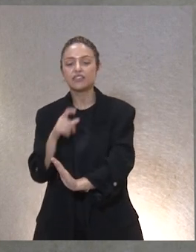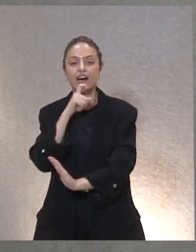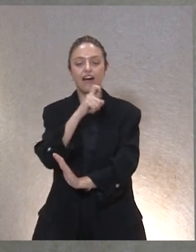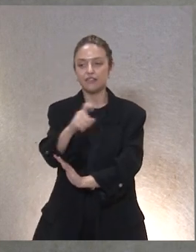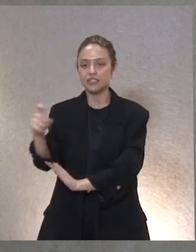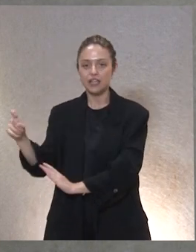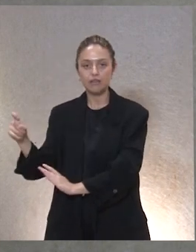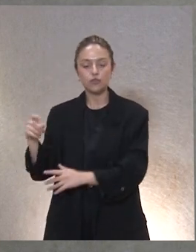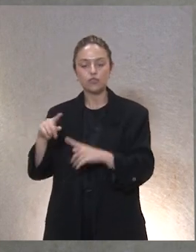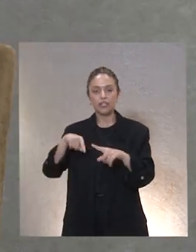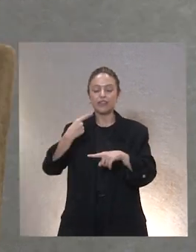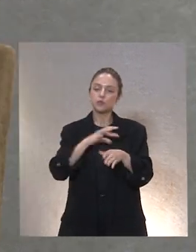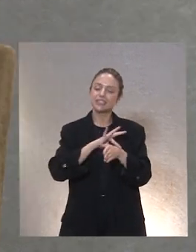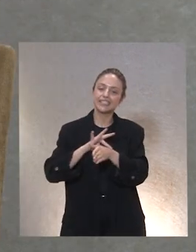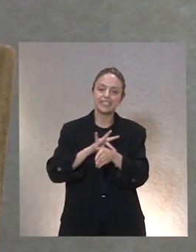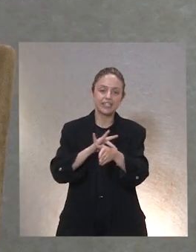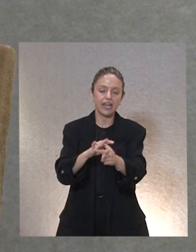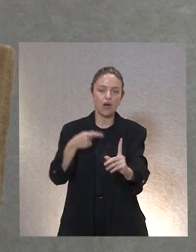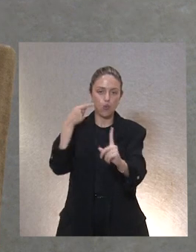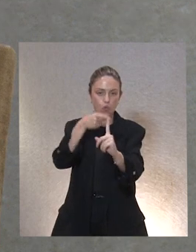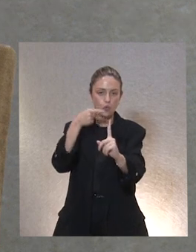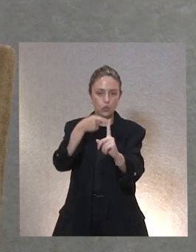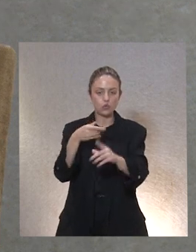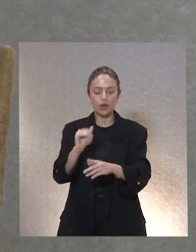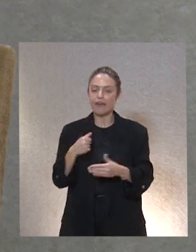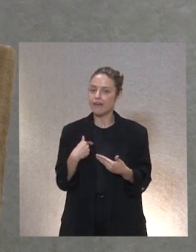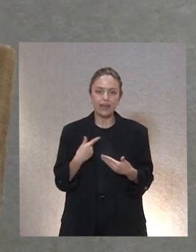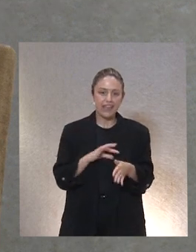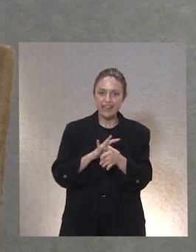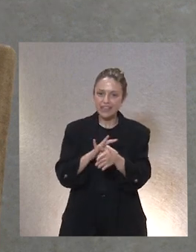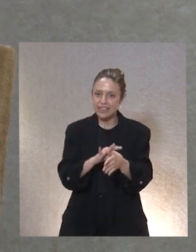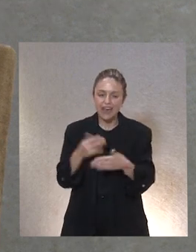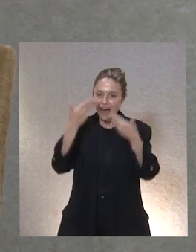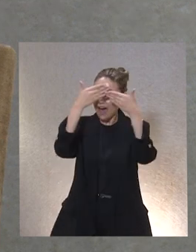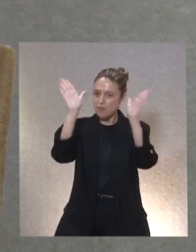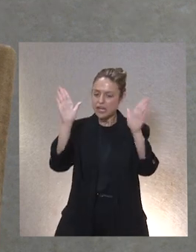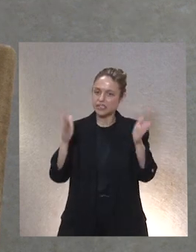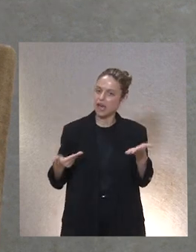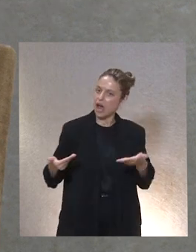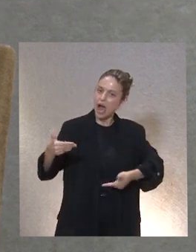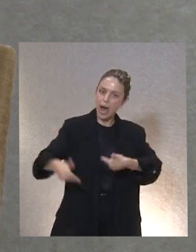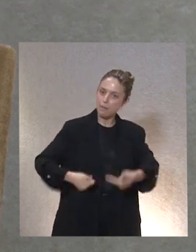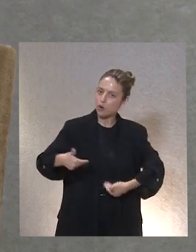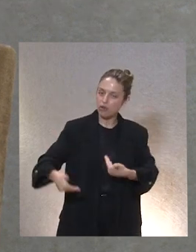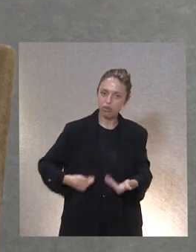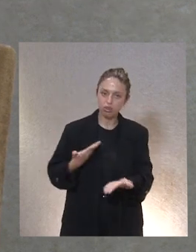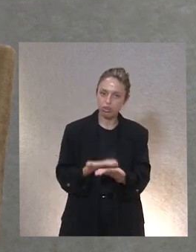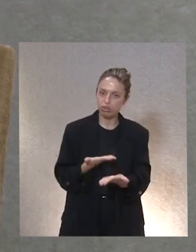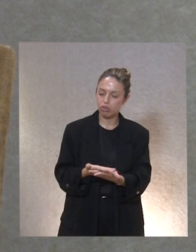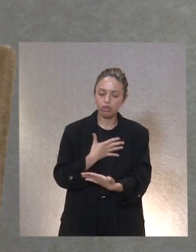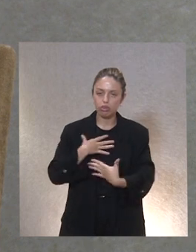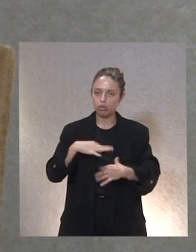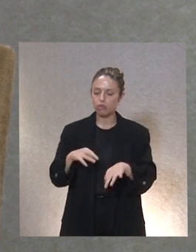luego habrá una guía que podáis utilizar y que será una guía abierta de aportaciones y os invitamos a todos a